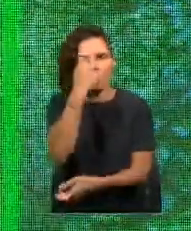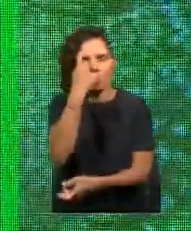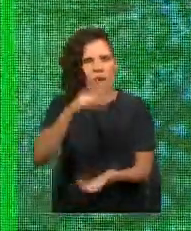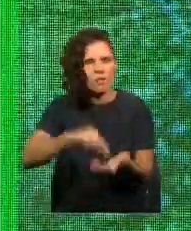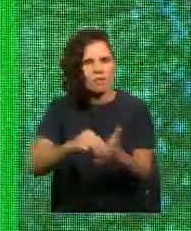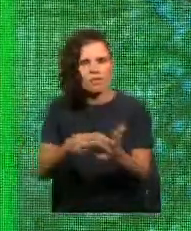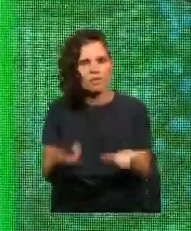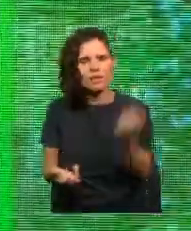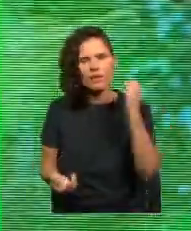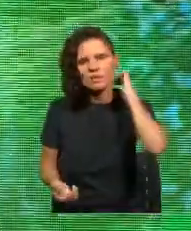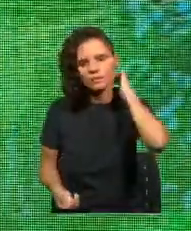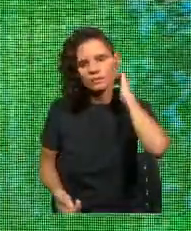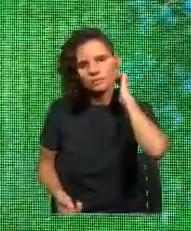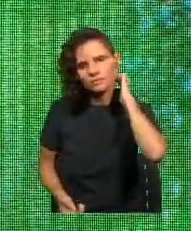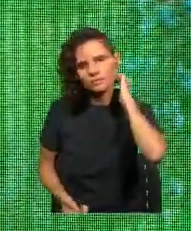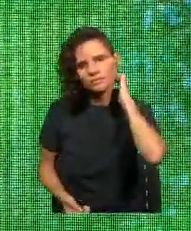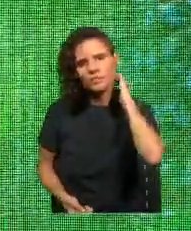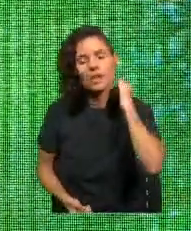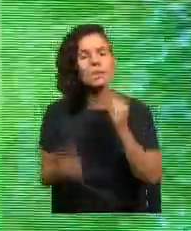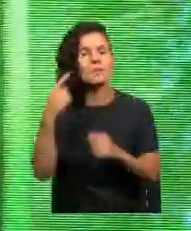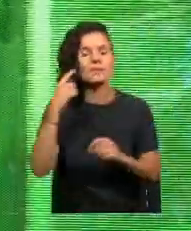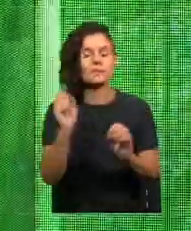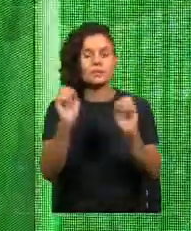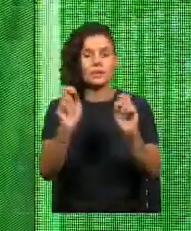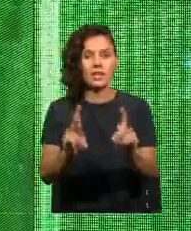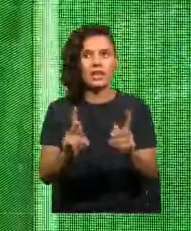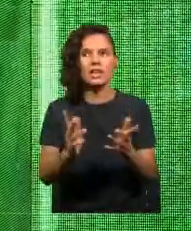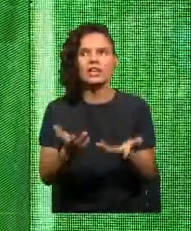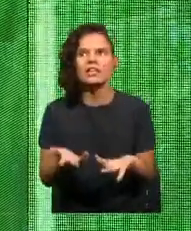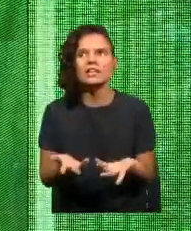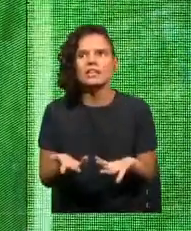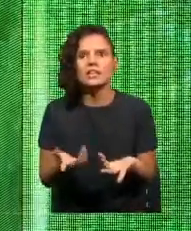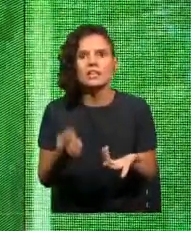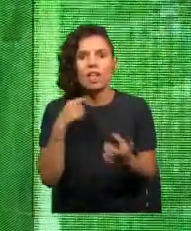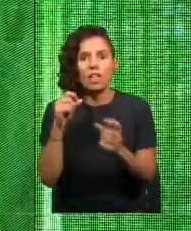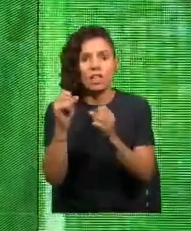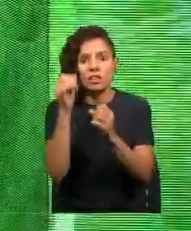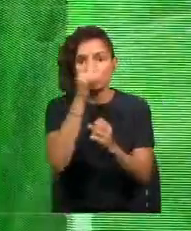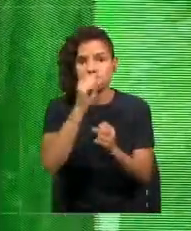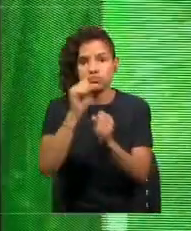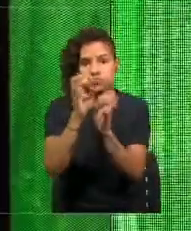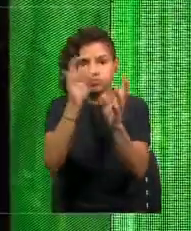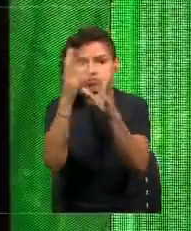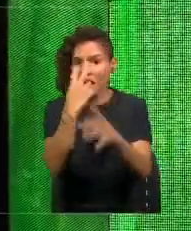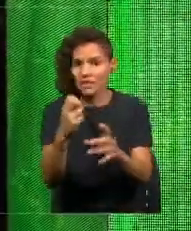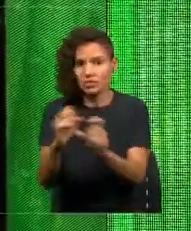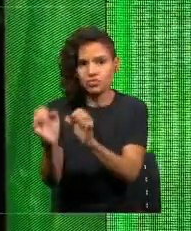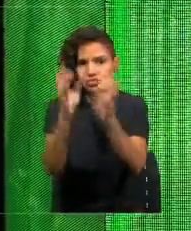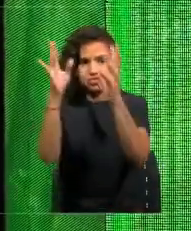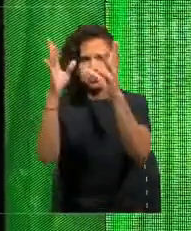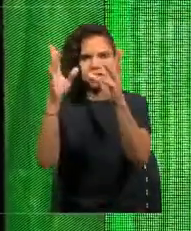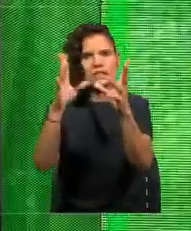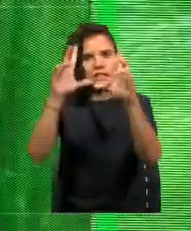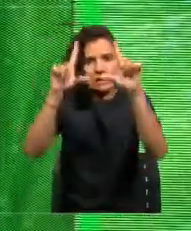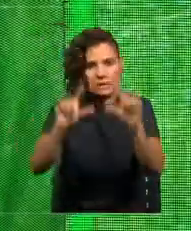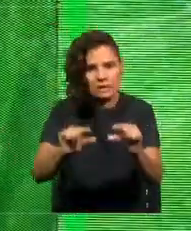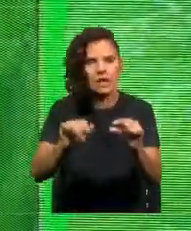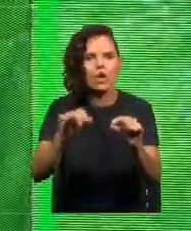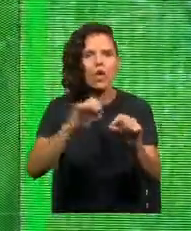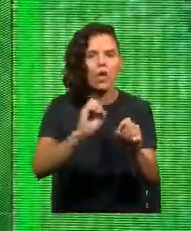Pero más allá de reducir emisiones y más allá de transitar a energías renovables,